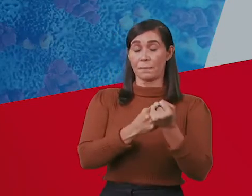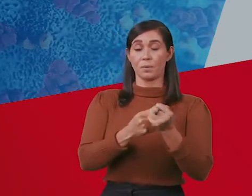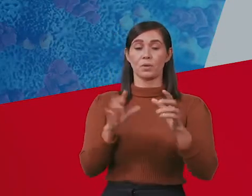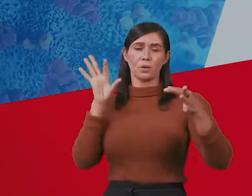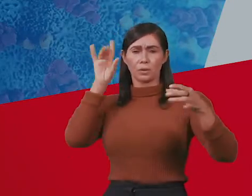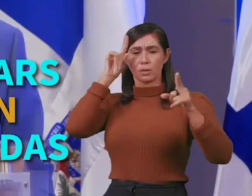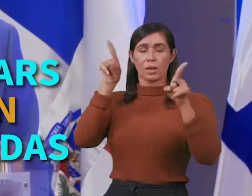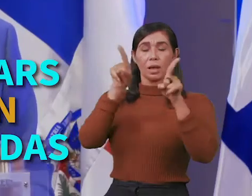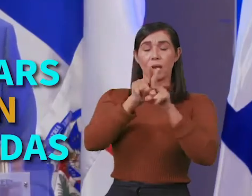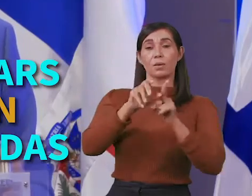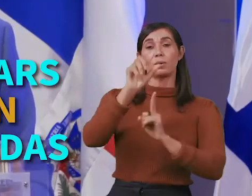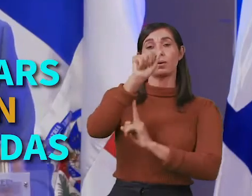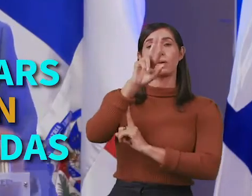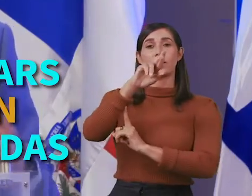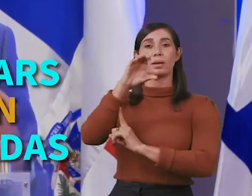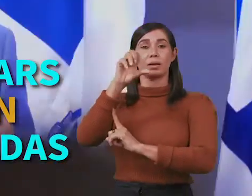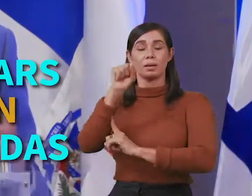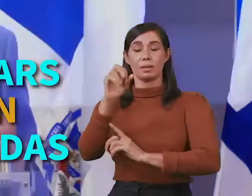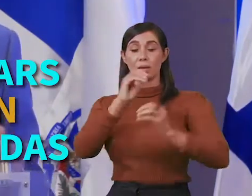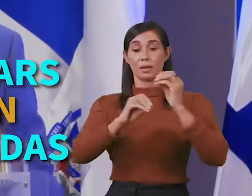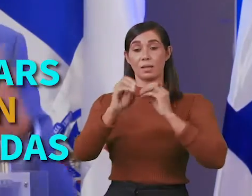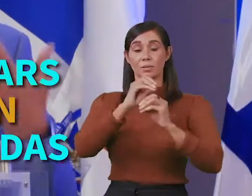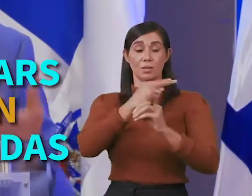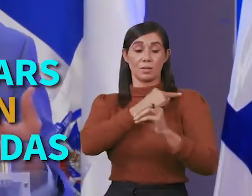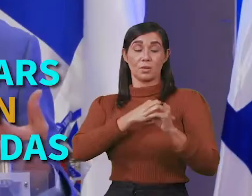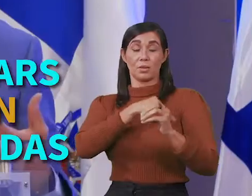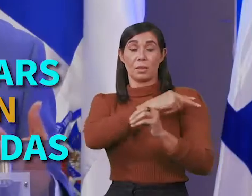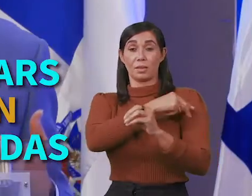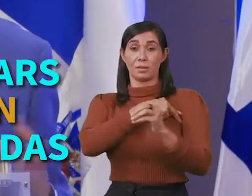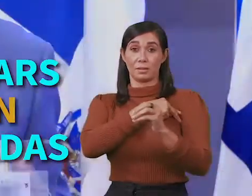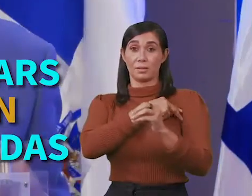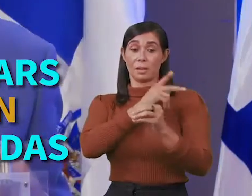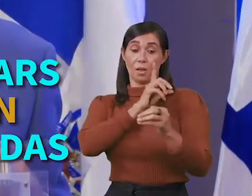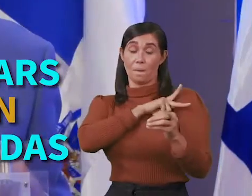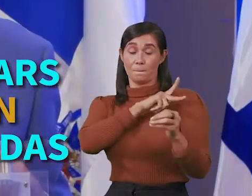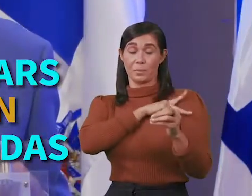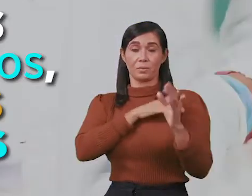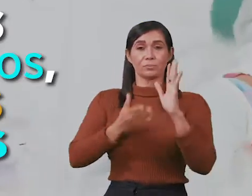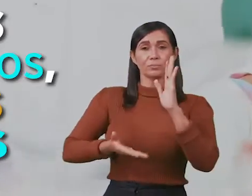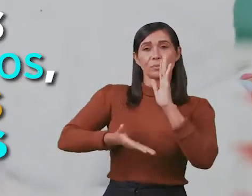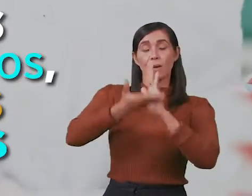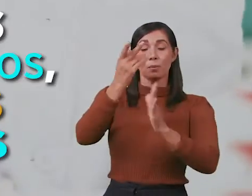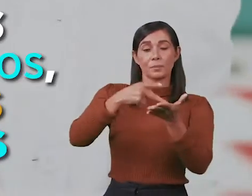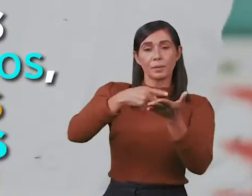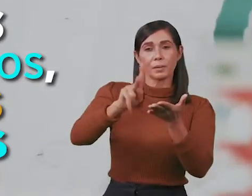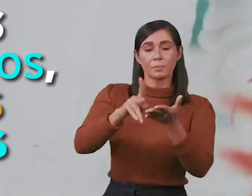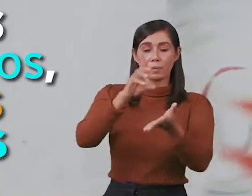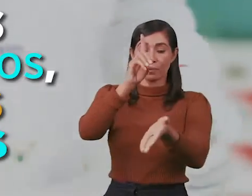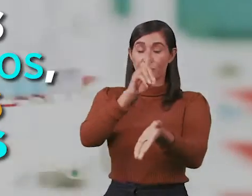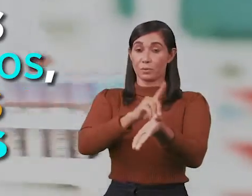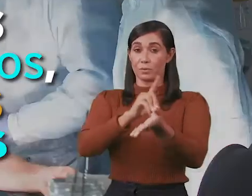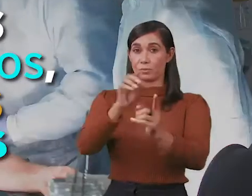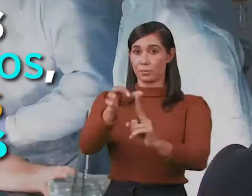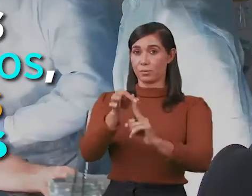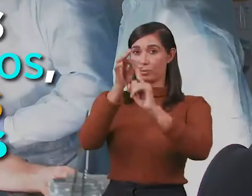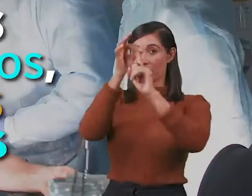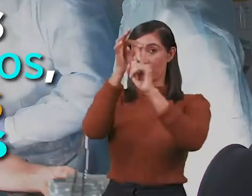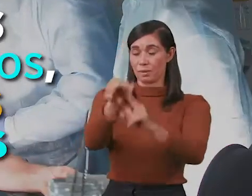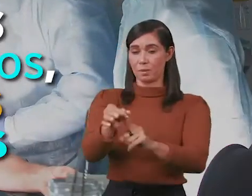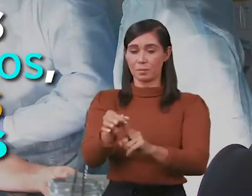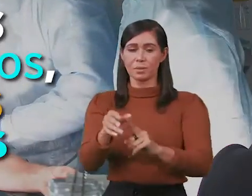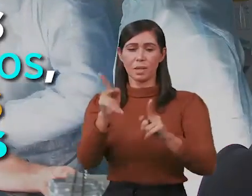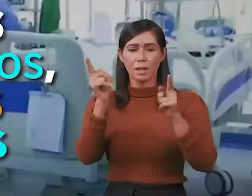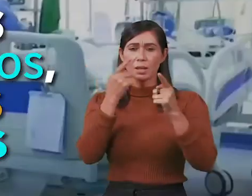Riesgos Laborales acordó con las ARS y la Asociación de Clínicas Privadas aumentar los honorarios de los infectólogos,